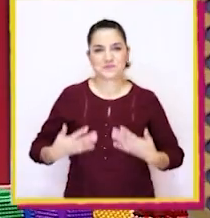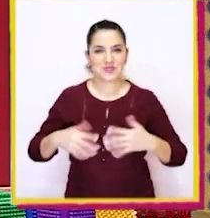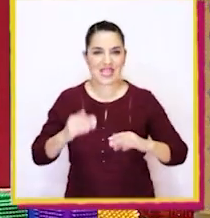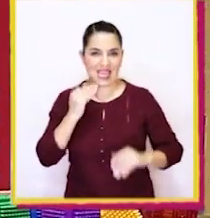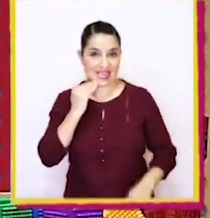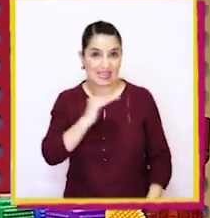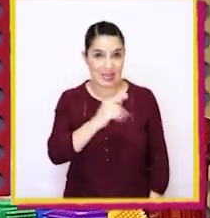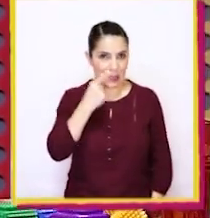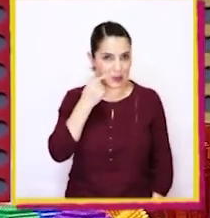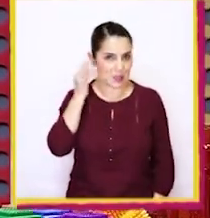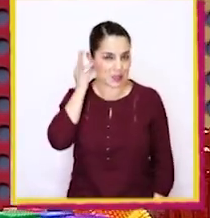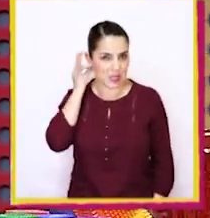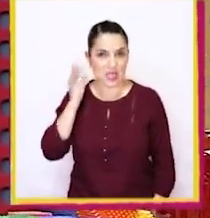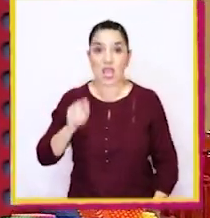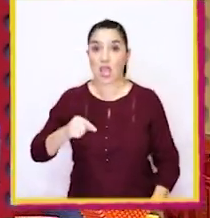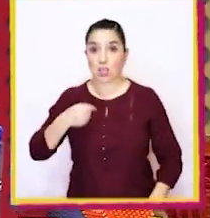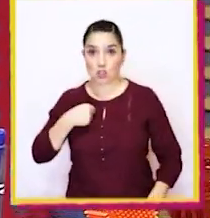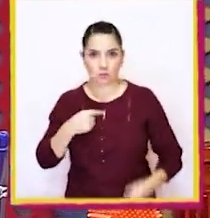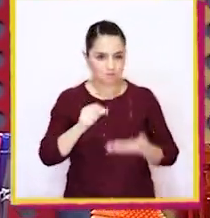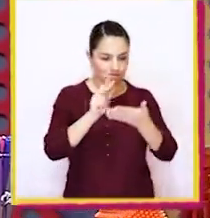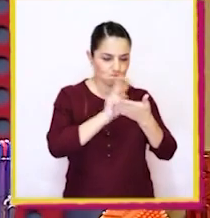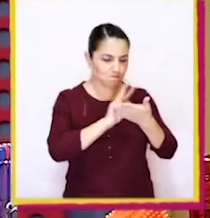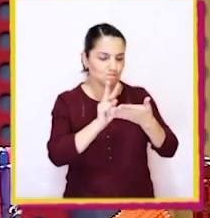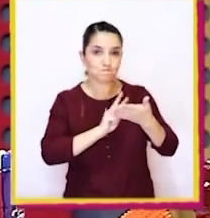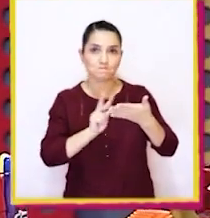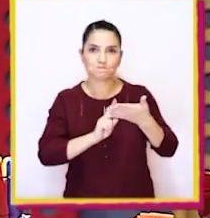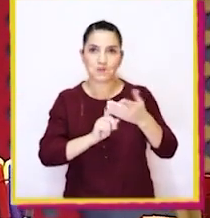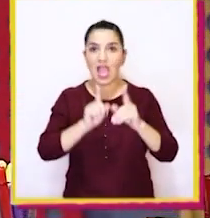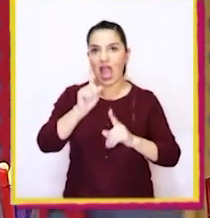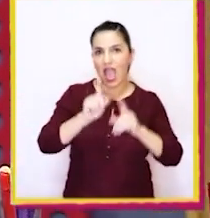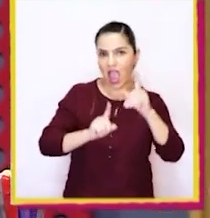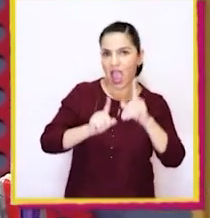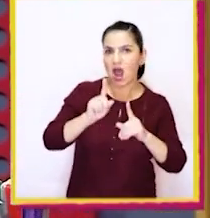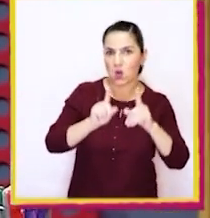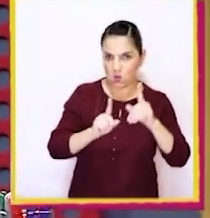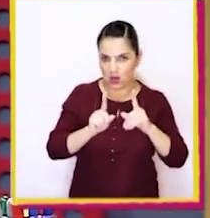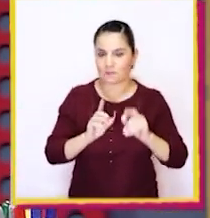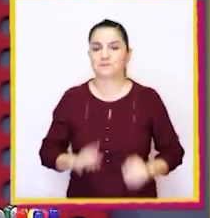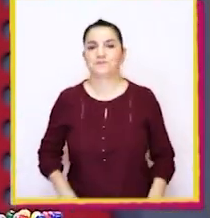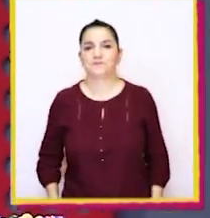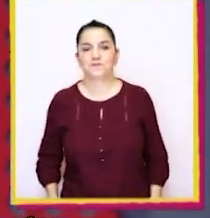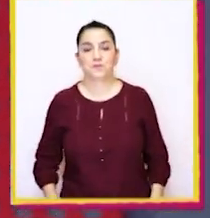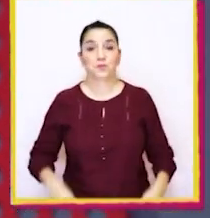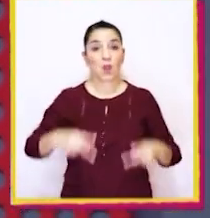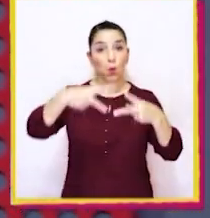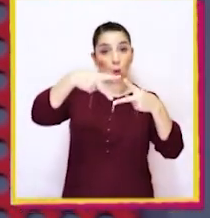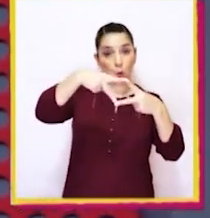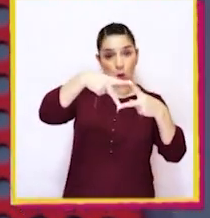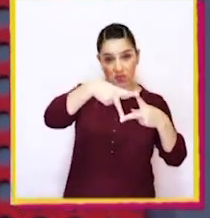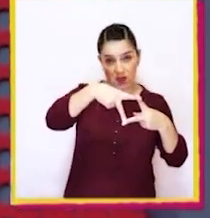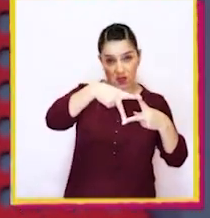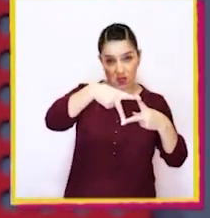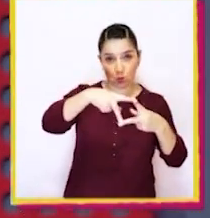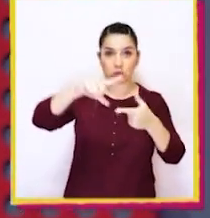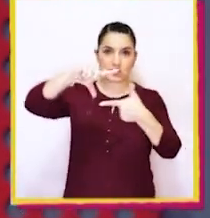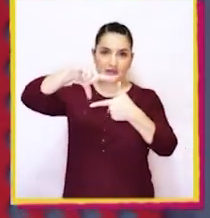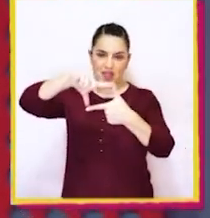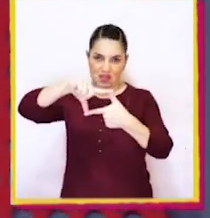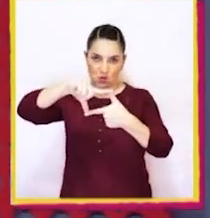Ya niños y niñas, estuve revisando mis apuntes y algunas figuras geométricas se llaman cuadrado,